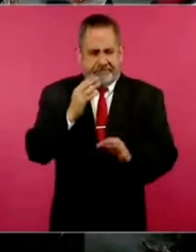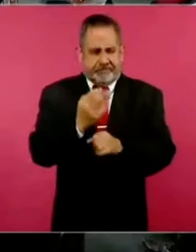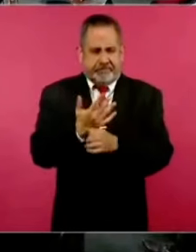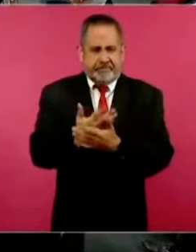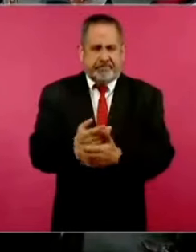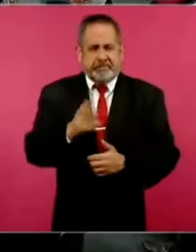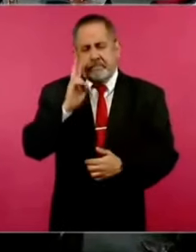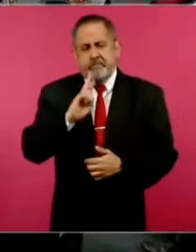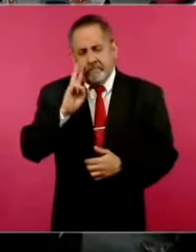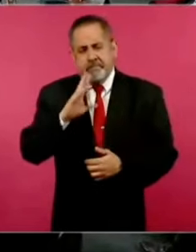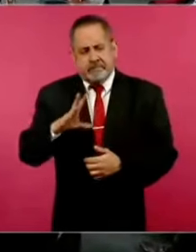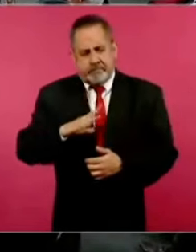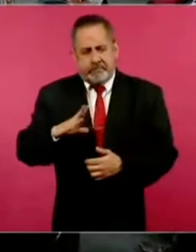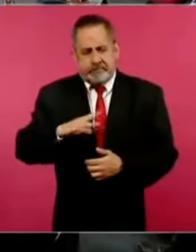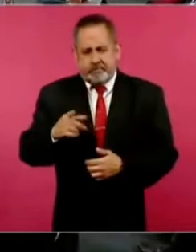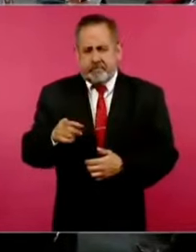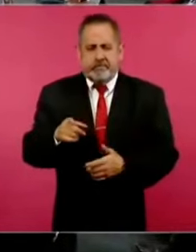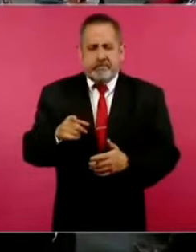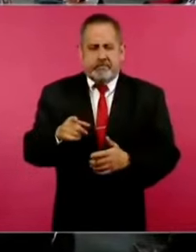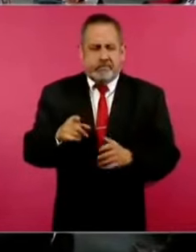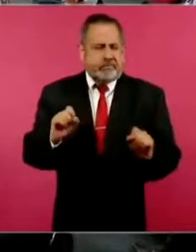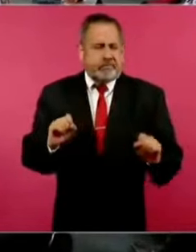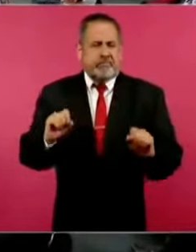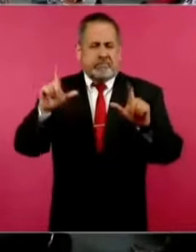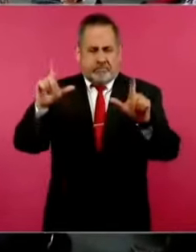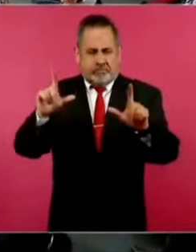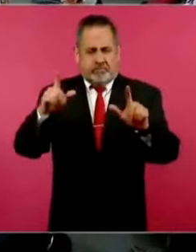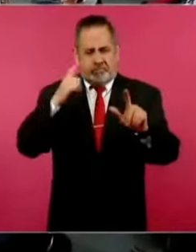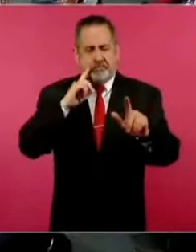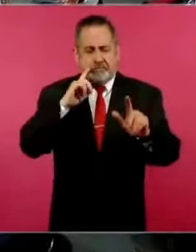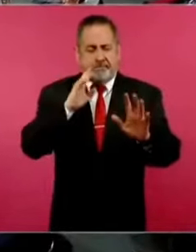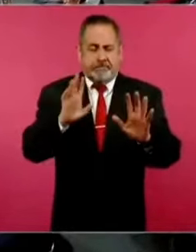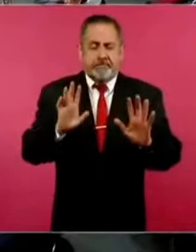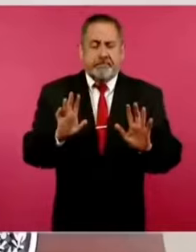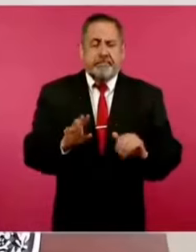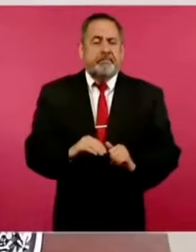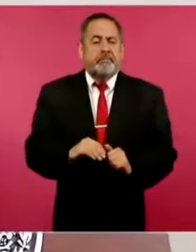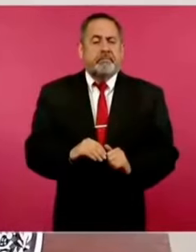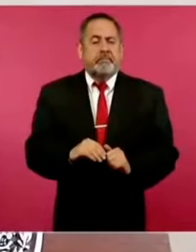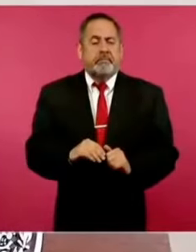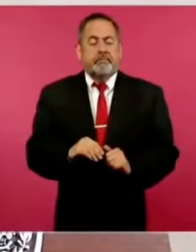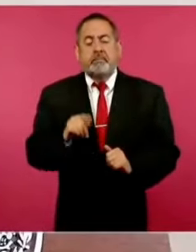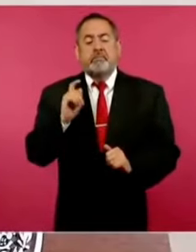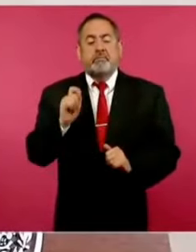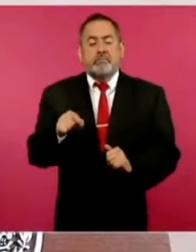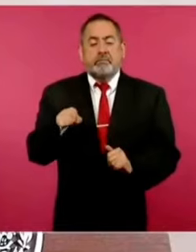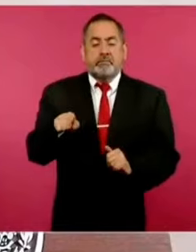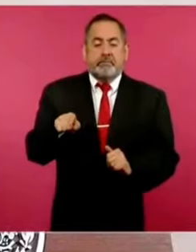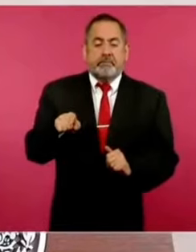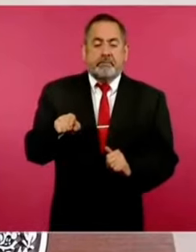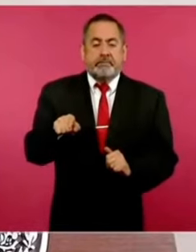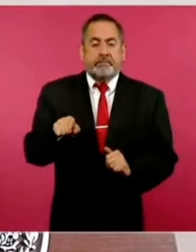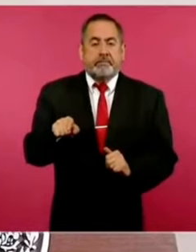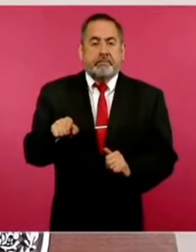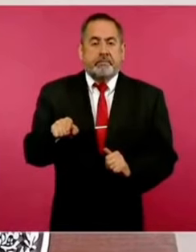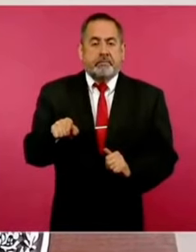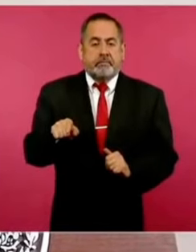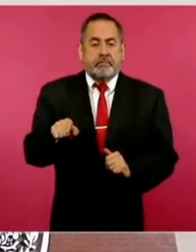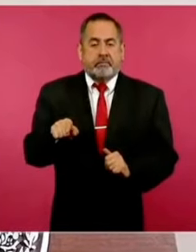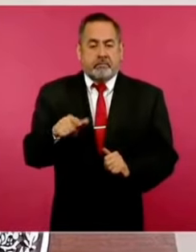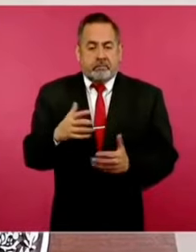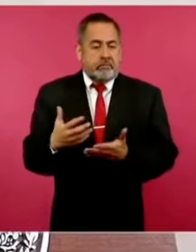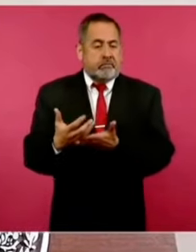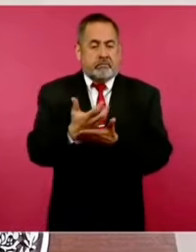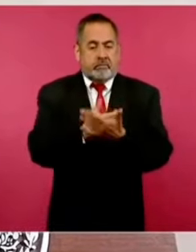a ver si está en las láminas de nosotros, donde es un ingreso